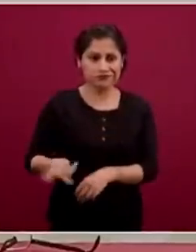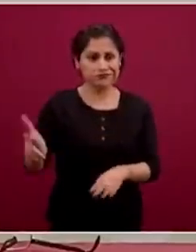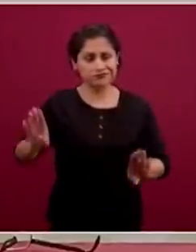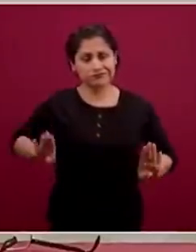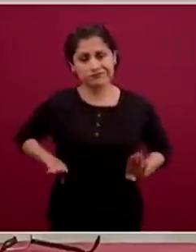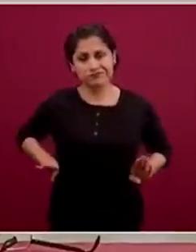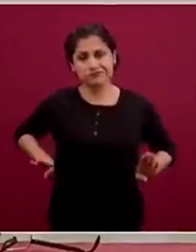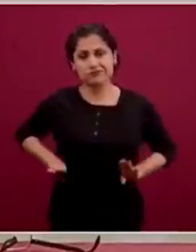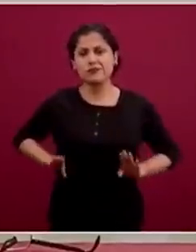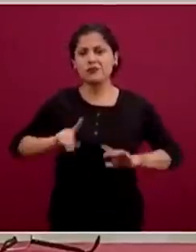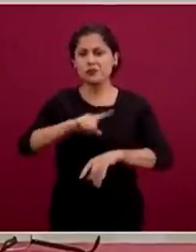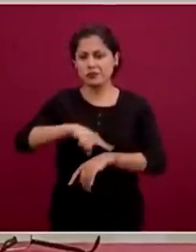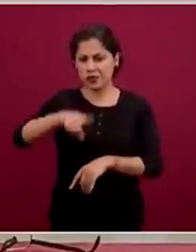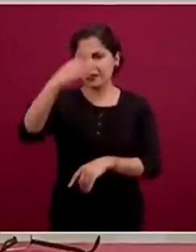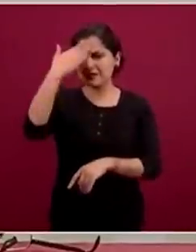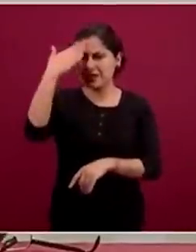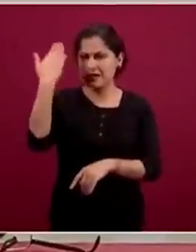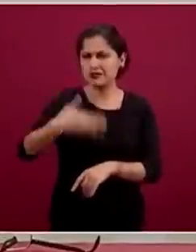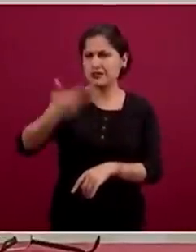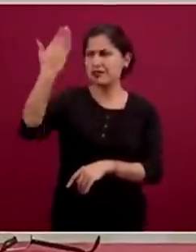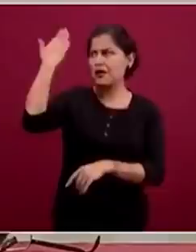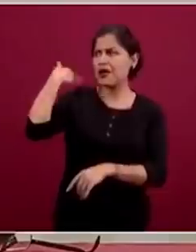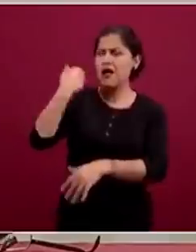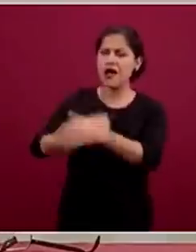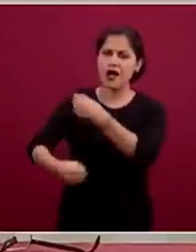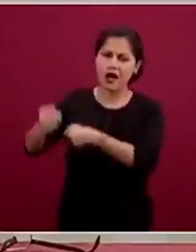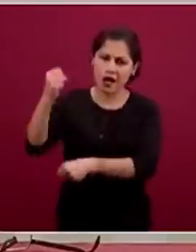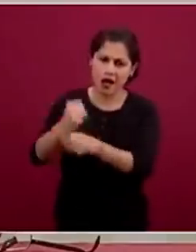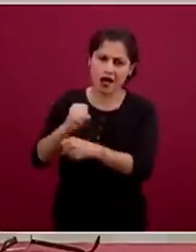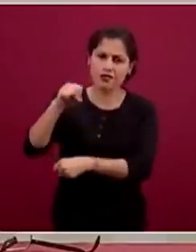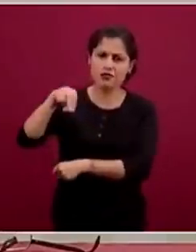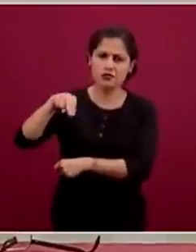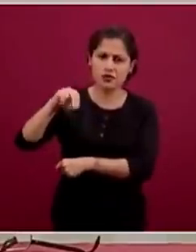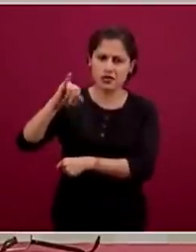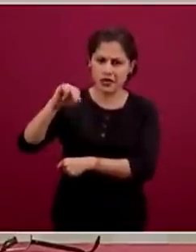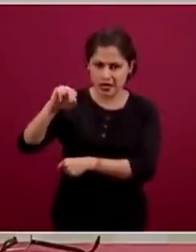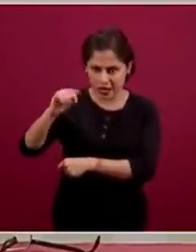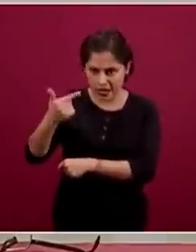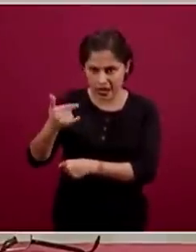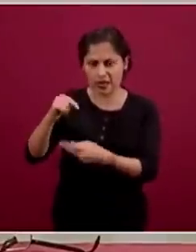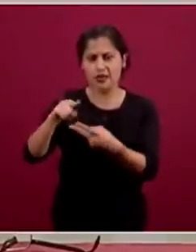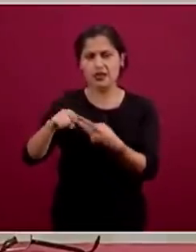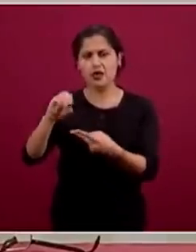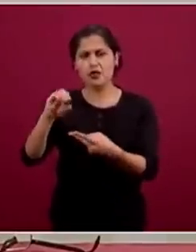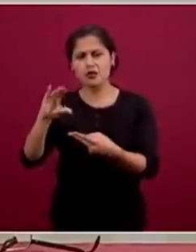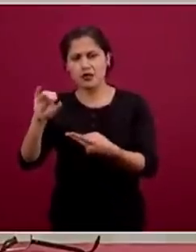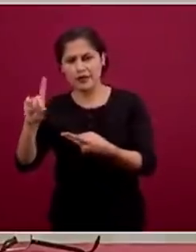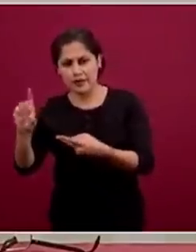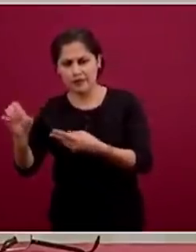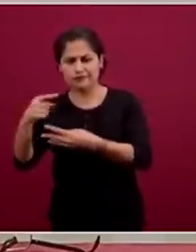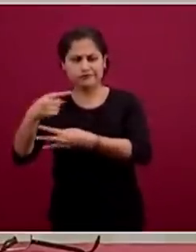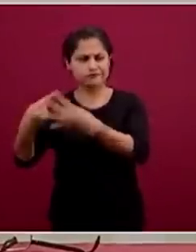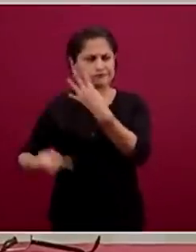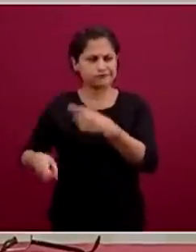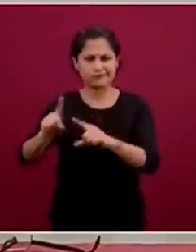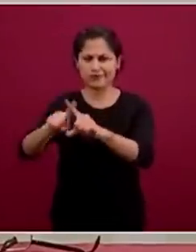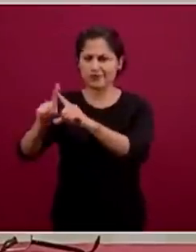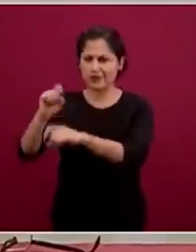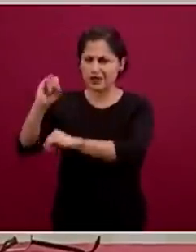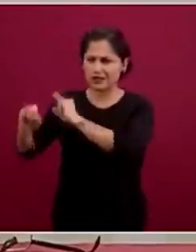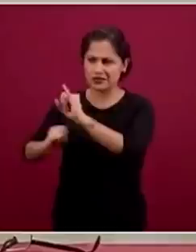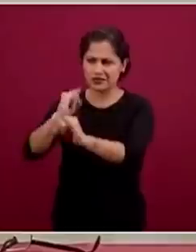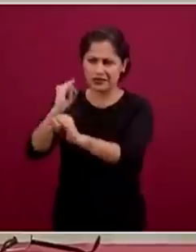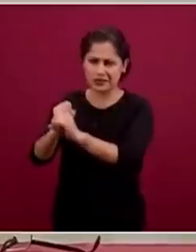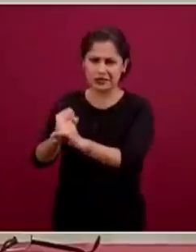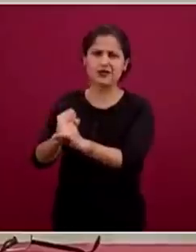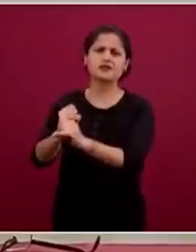dato documentado desde hace muchos años por el Inegi, por el Banco Mundial, por la OCDE, por muchos. Y eso implica que